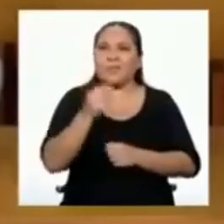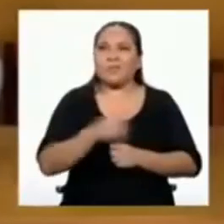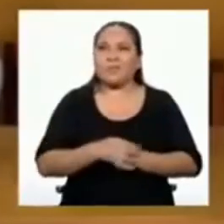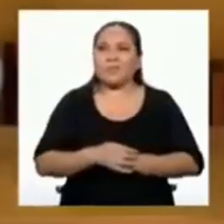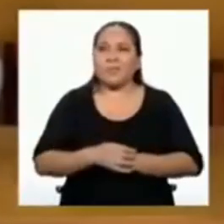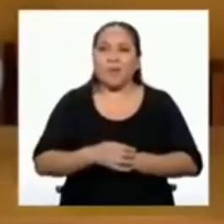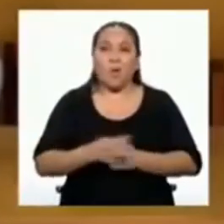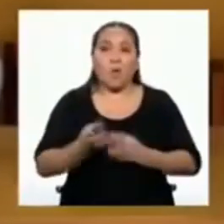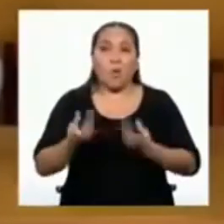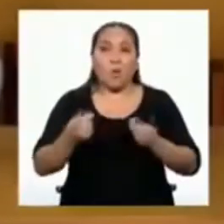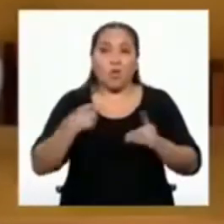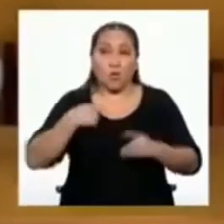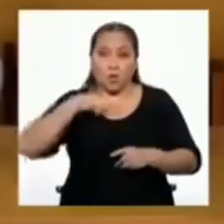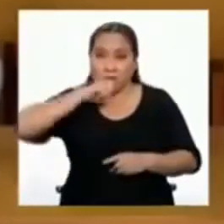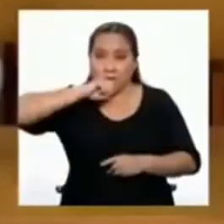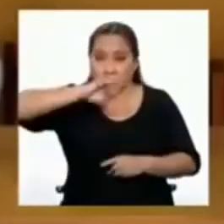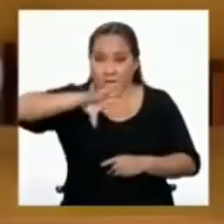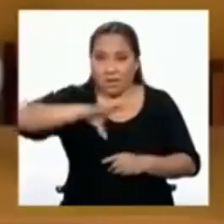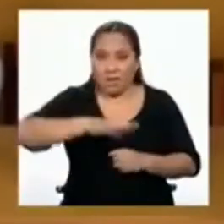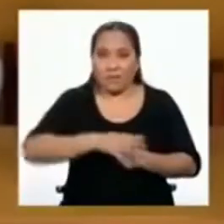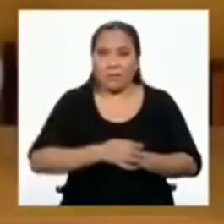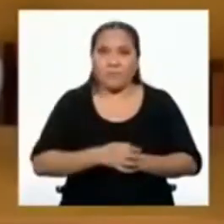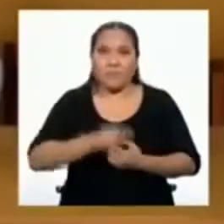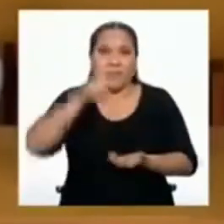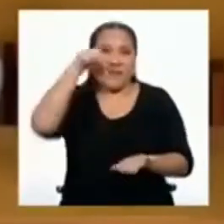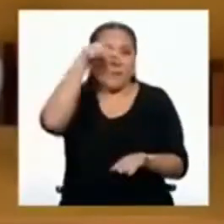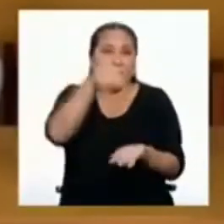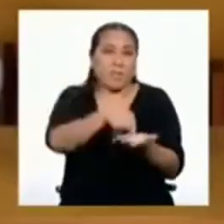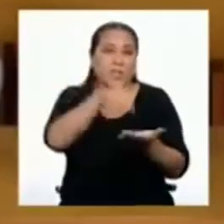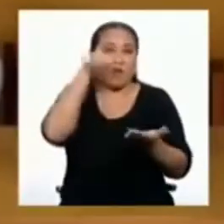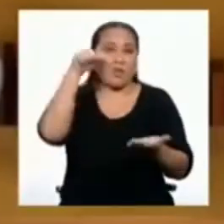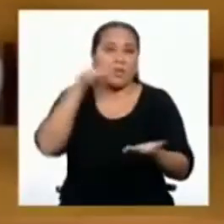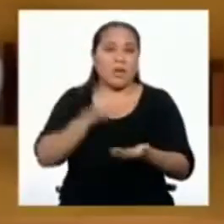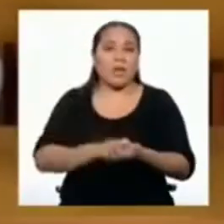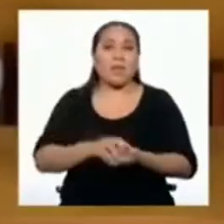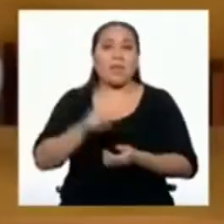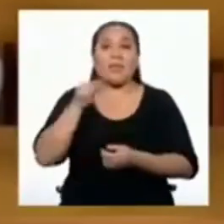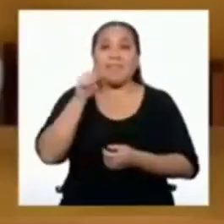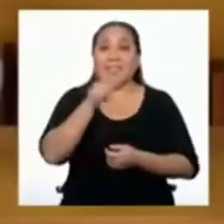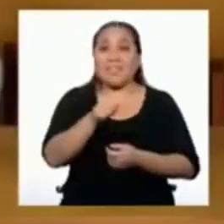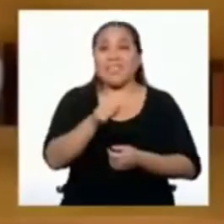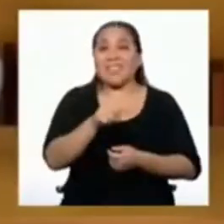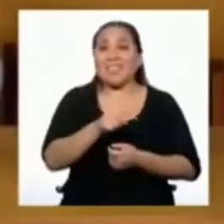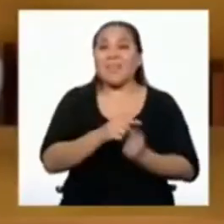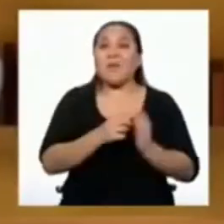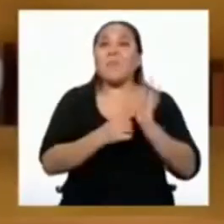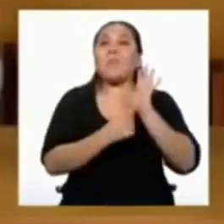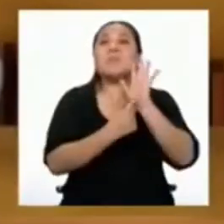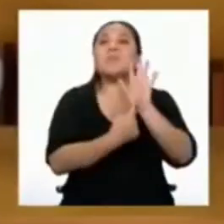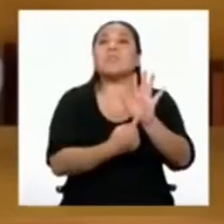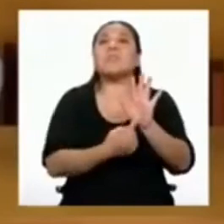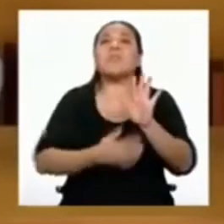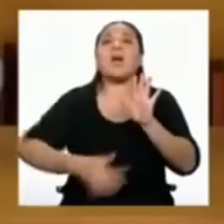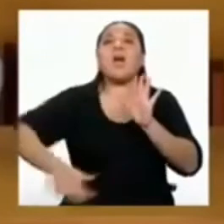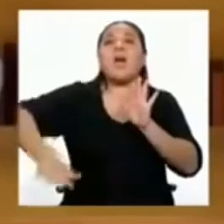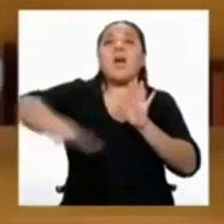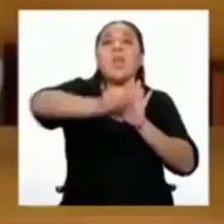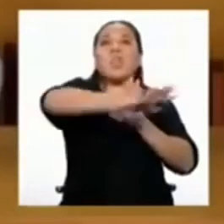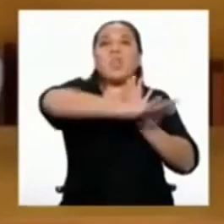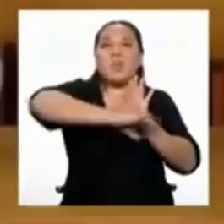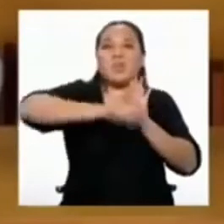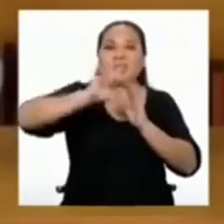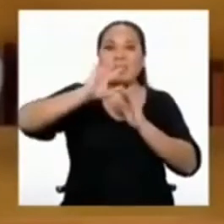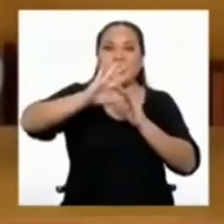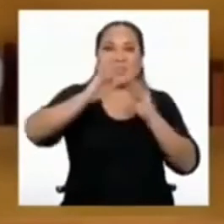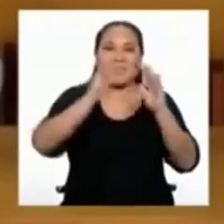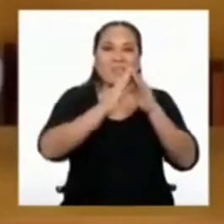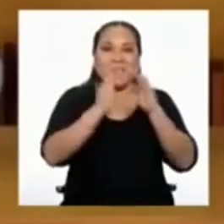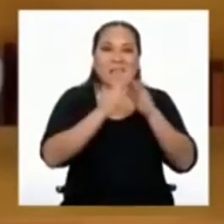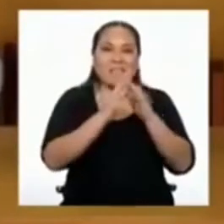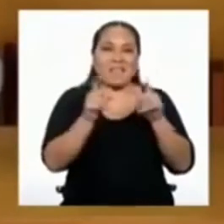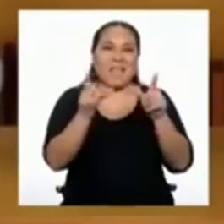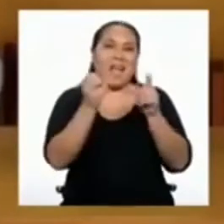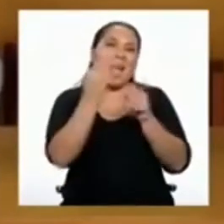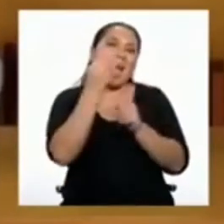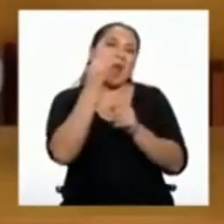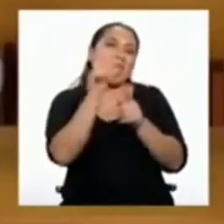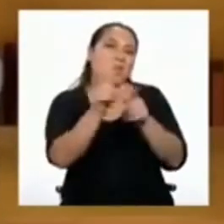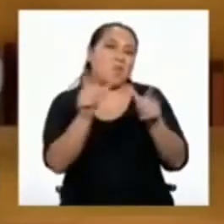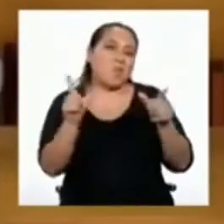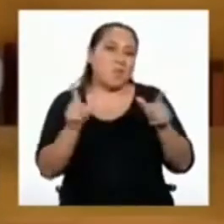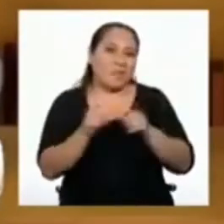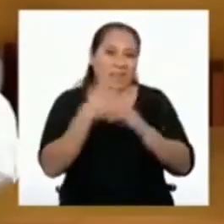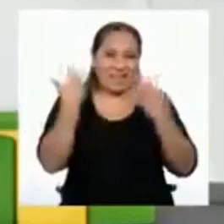Cuando te lo indique, vas a presionarlo y así le mostraremos a todos y a todas en casa algunos lugares.